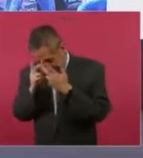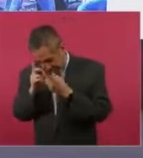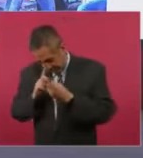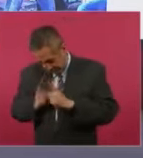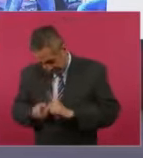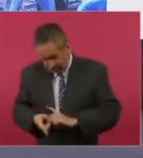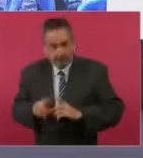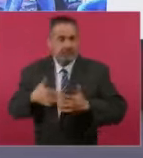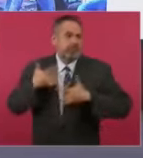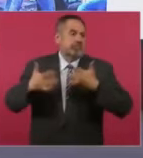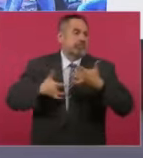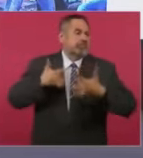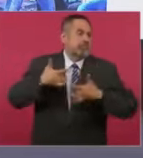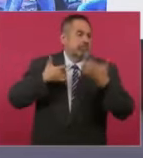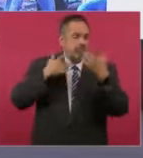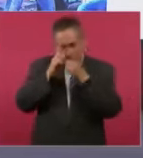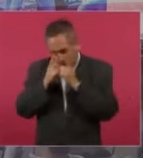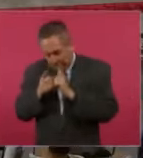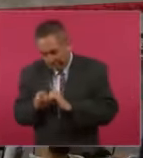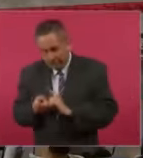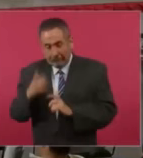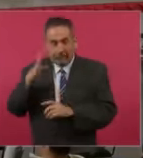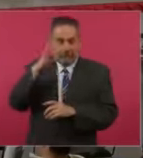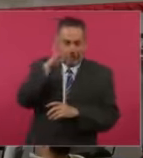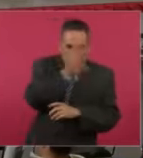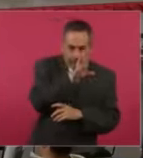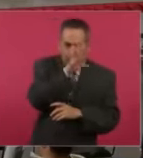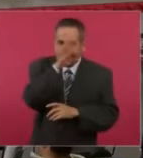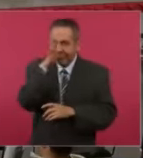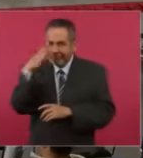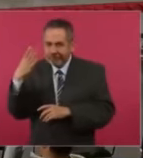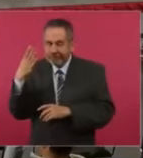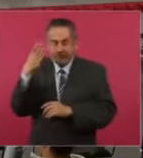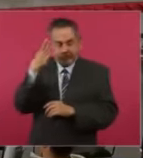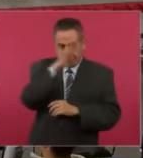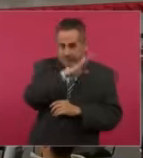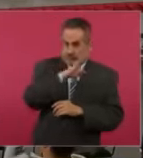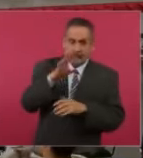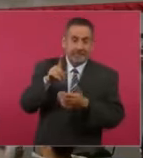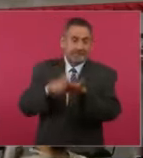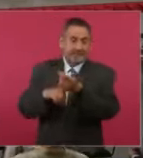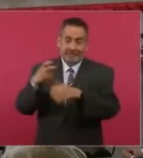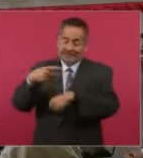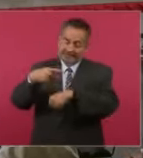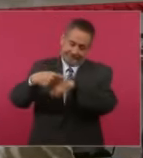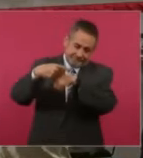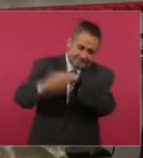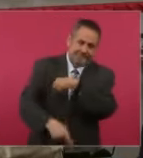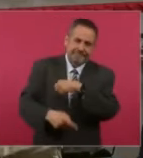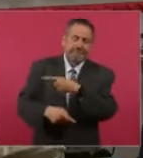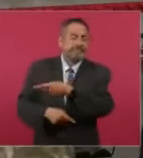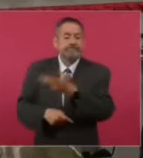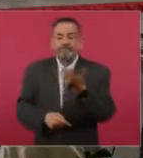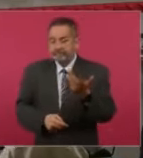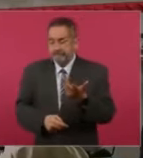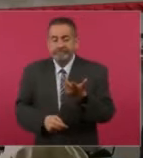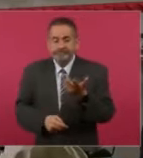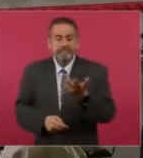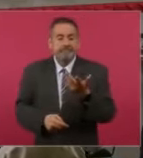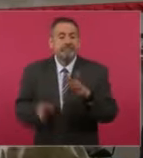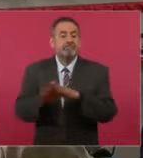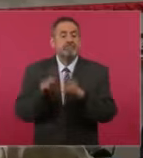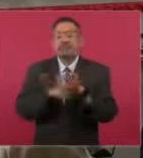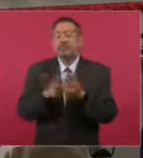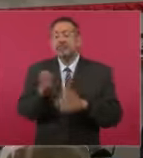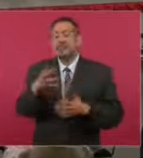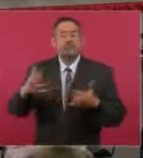excitación, luego bajarles el efecto y es una situación francamente peligrosa. No es infrecuente que algunos